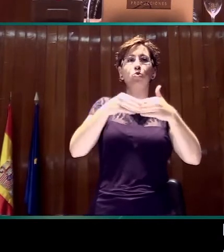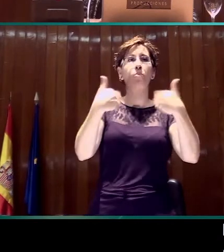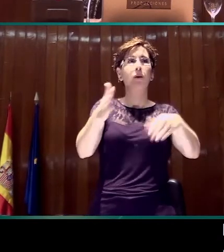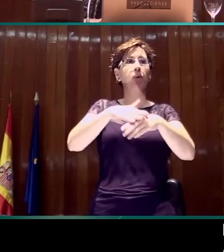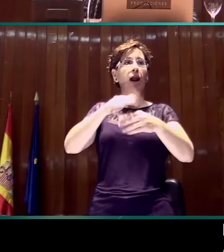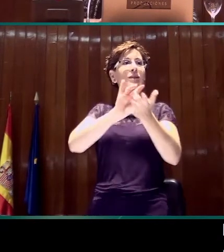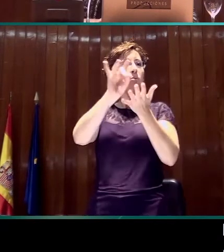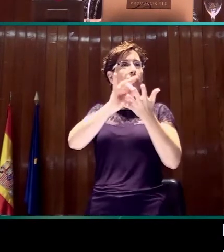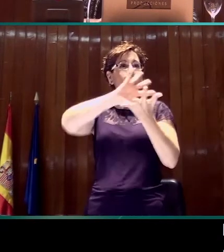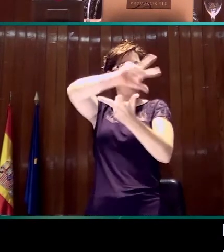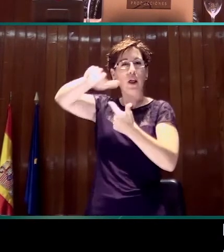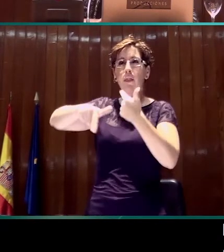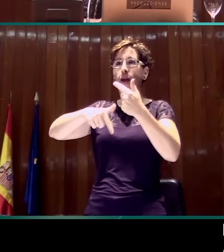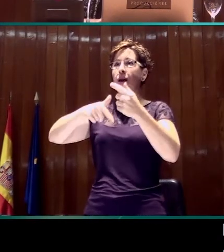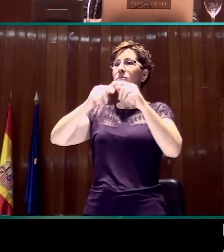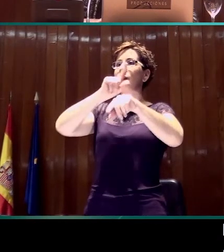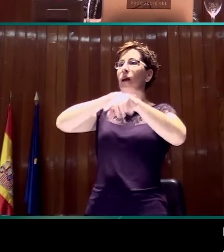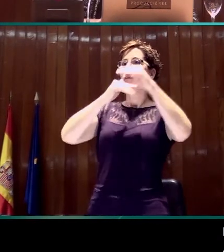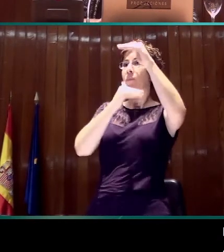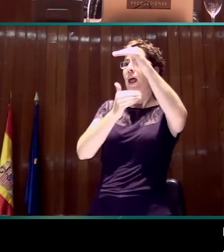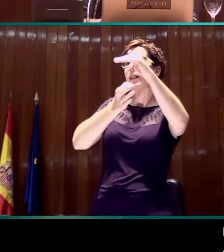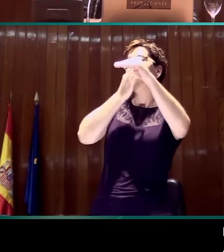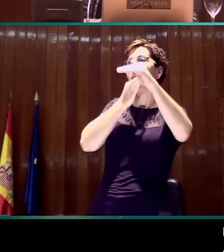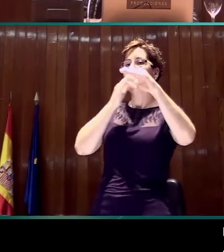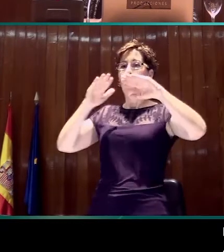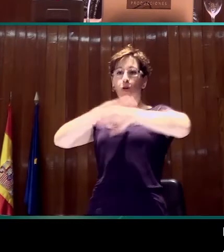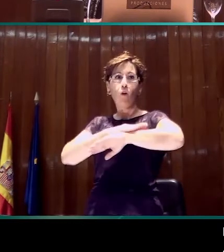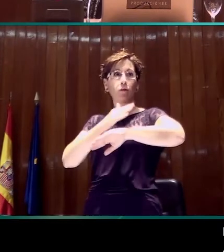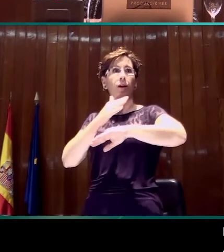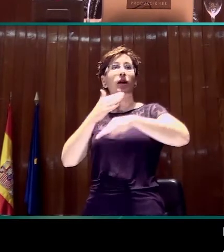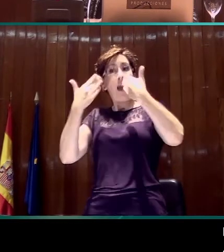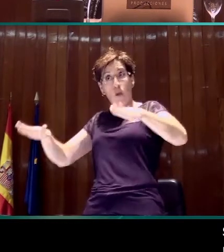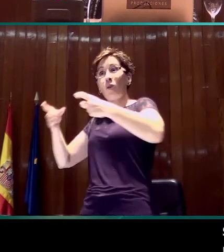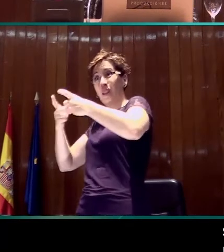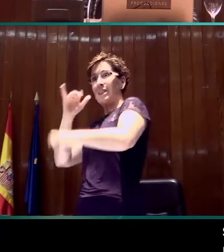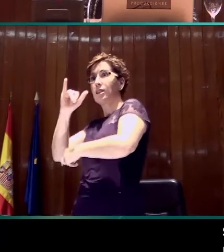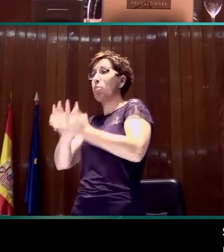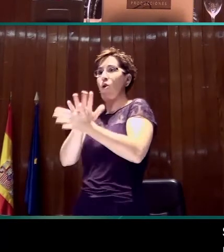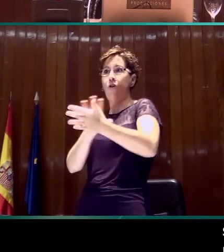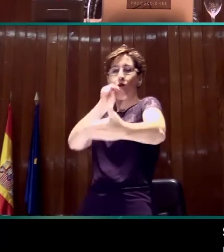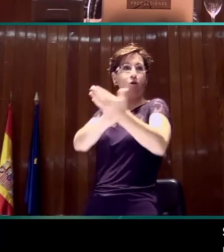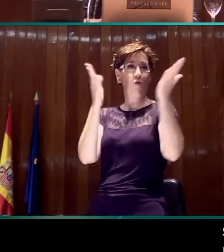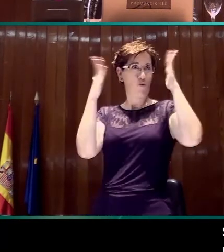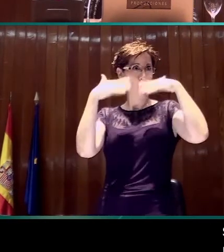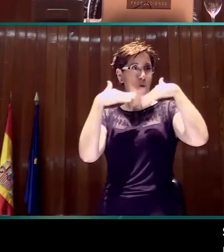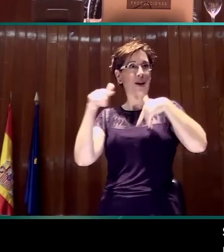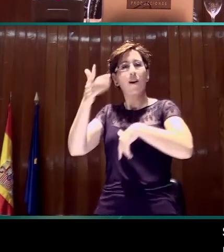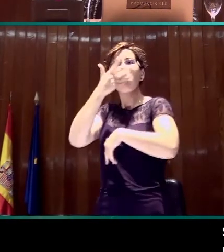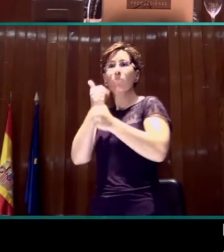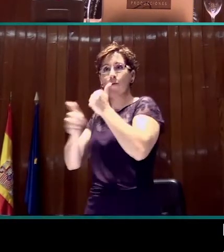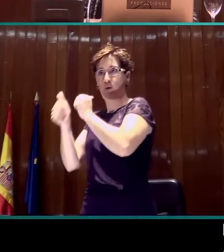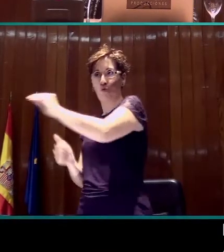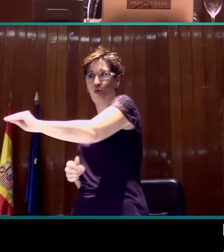servicio de subtitulado, pero que no cuentan con un intérprete de lengua de signos. También las personas consultadas nos